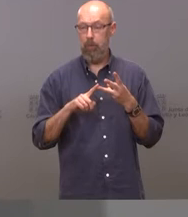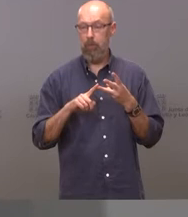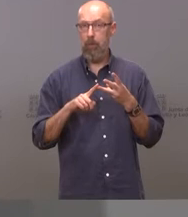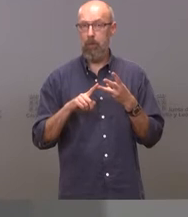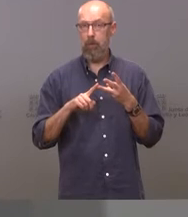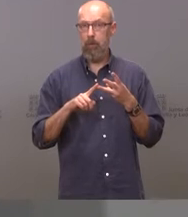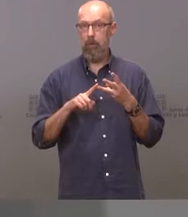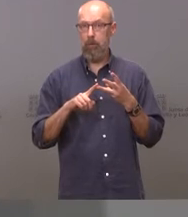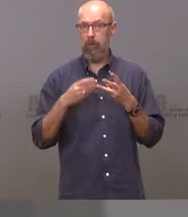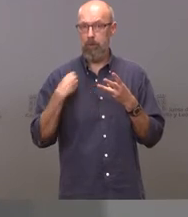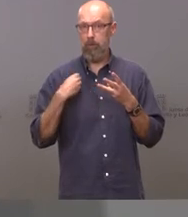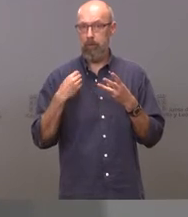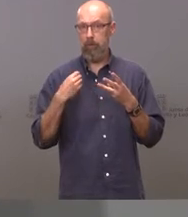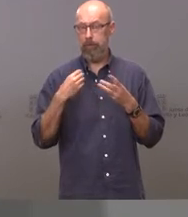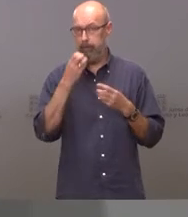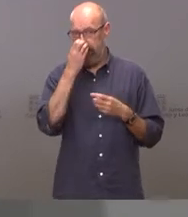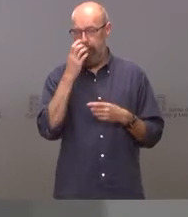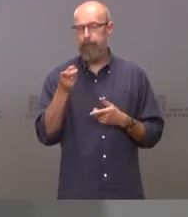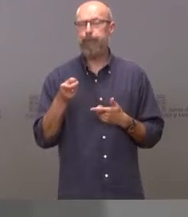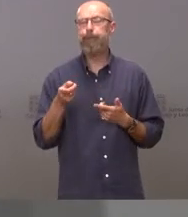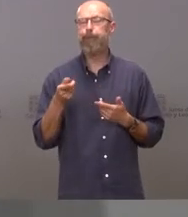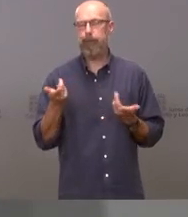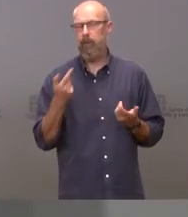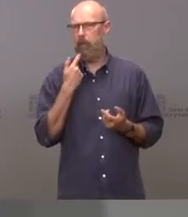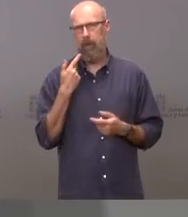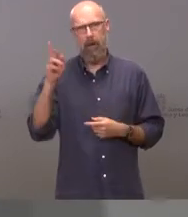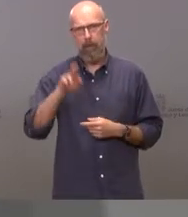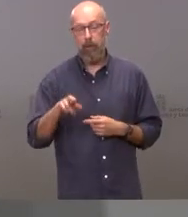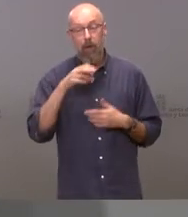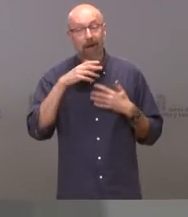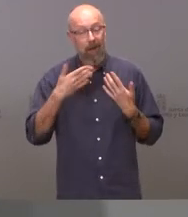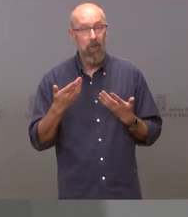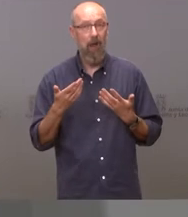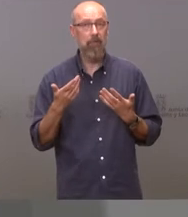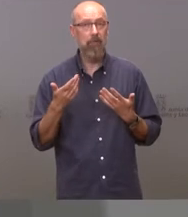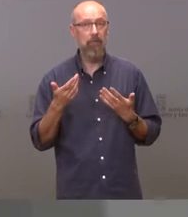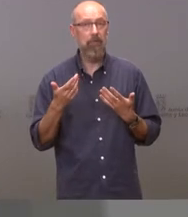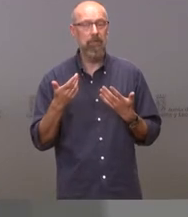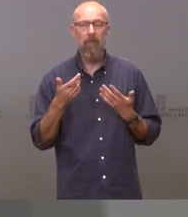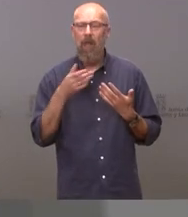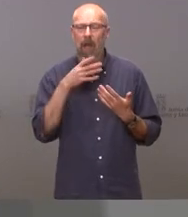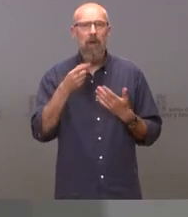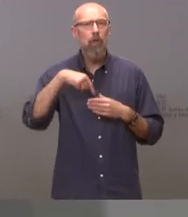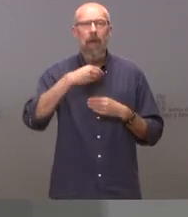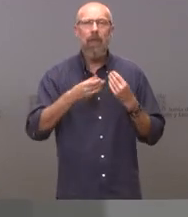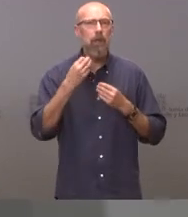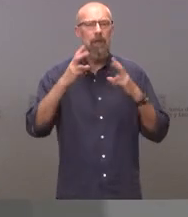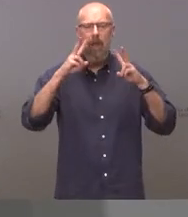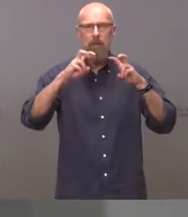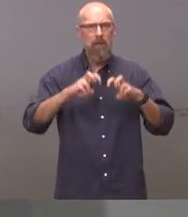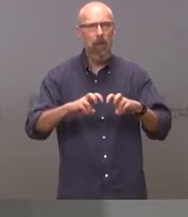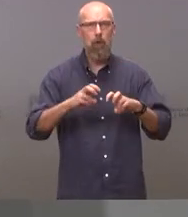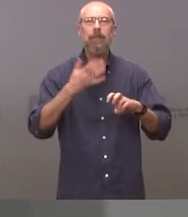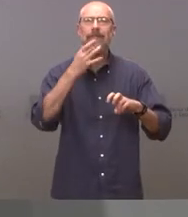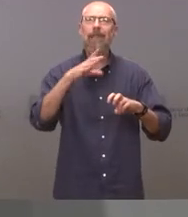de Medina del Campo insisto en que en este momento hay una investigación por parte de la fiscalía